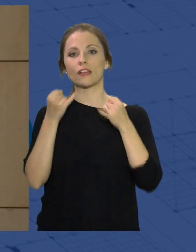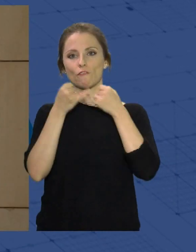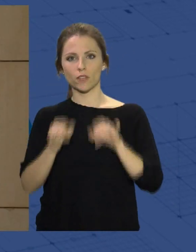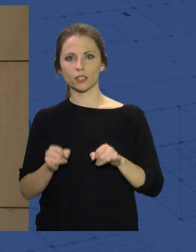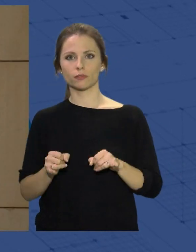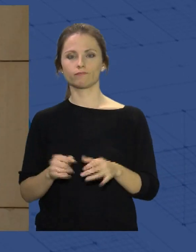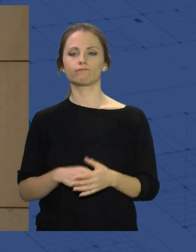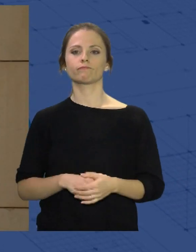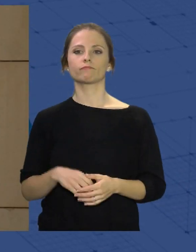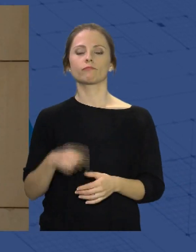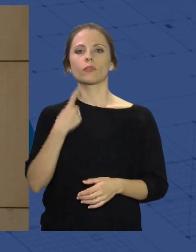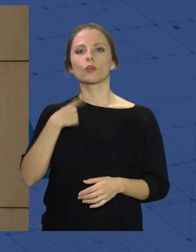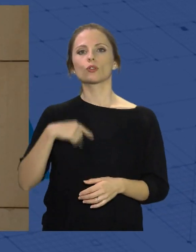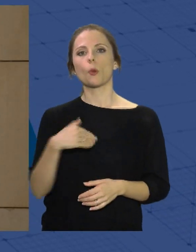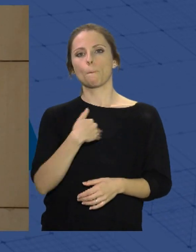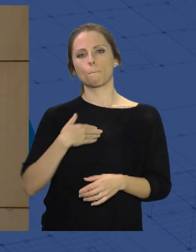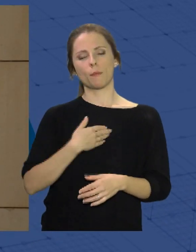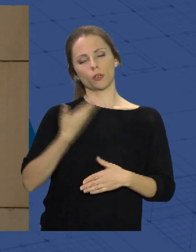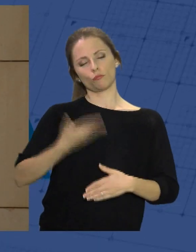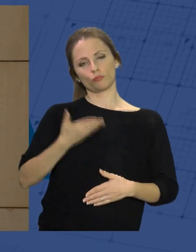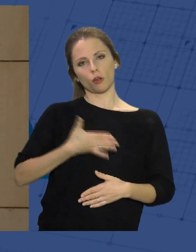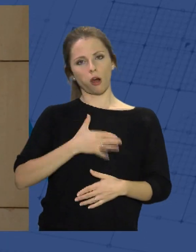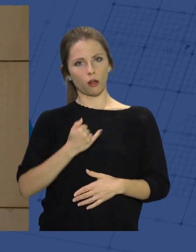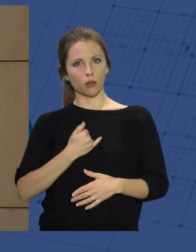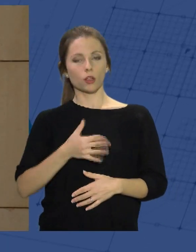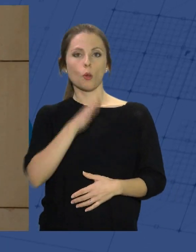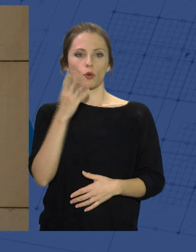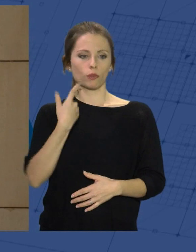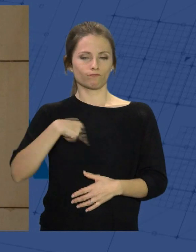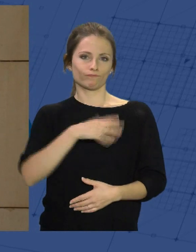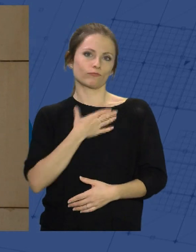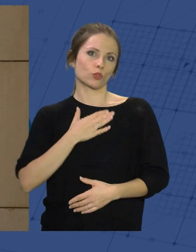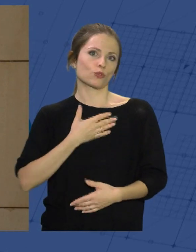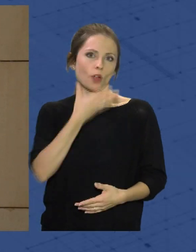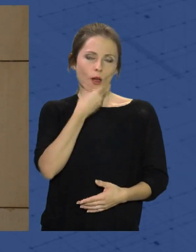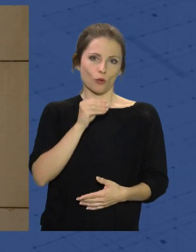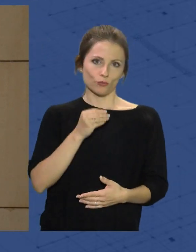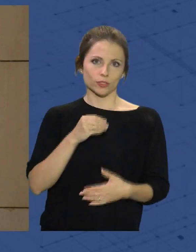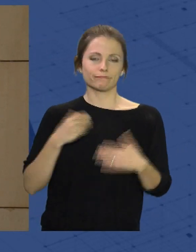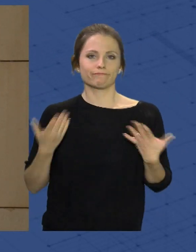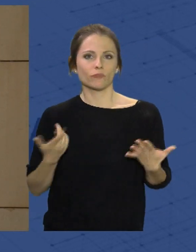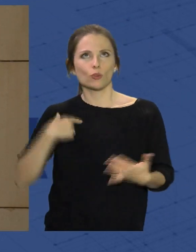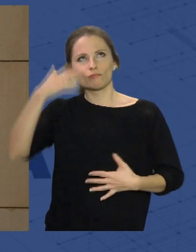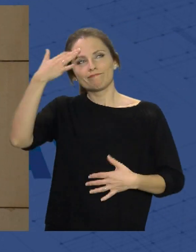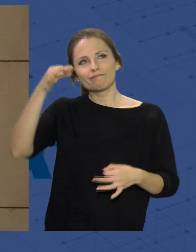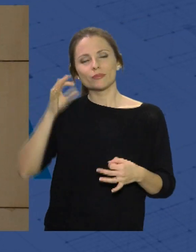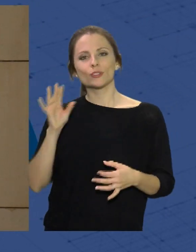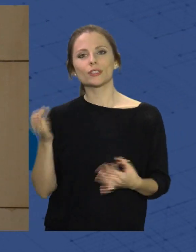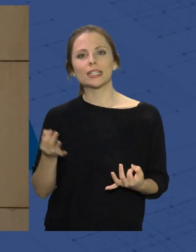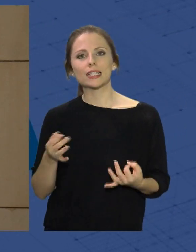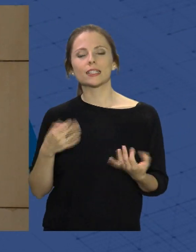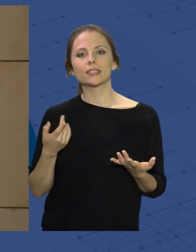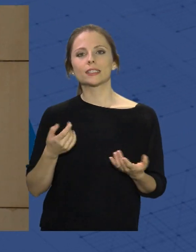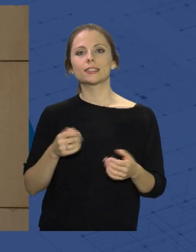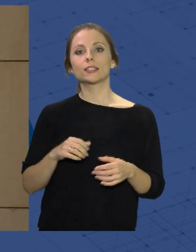Tenemos un papel importante ya que somos jóvenes y creo que es una oportunidad muy buena para